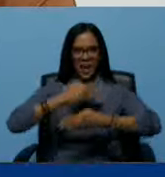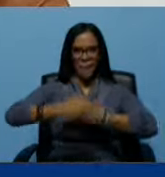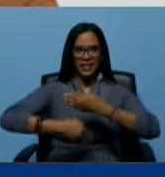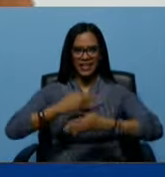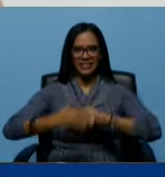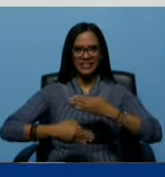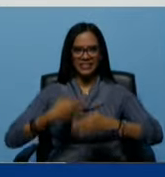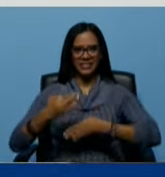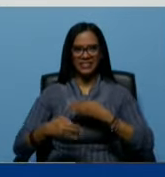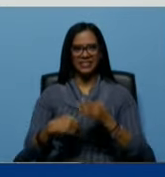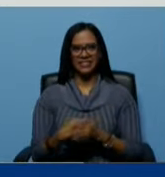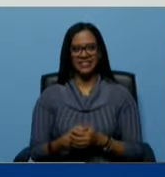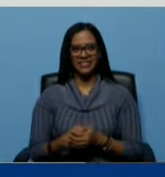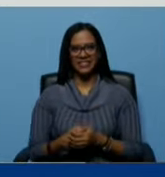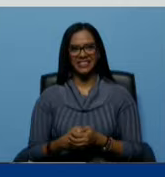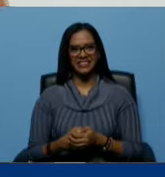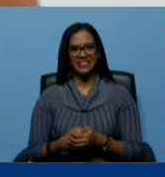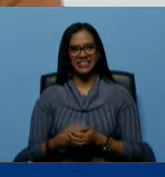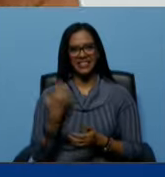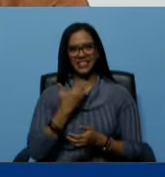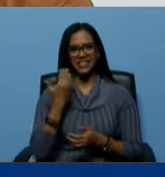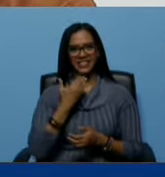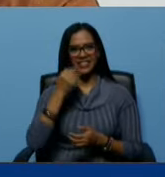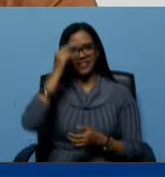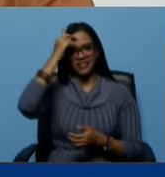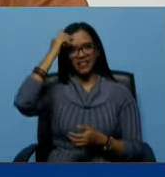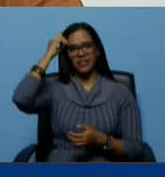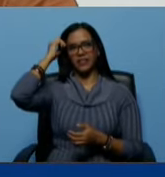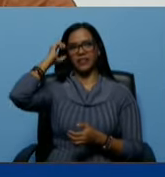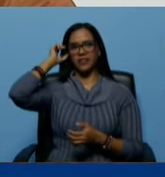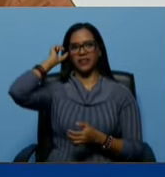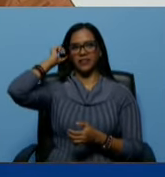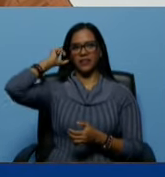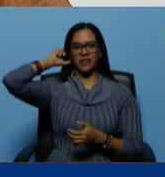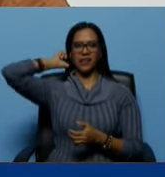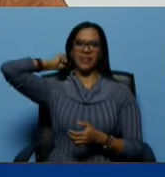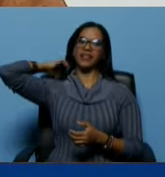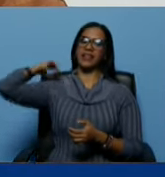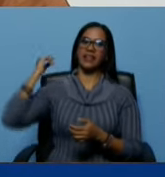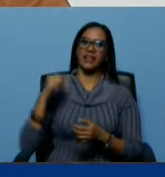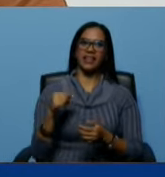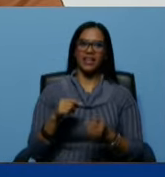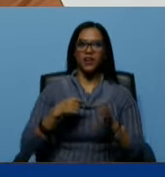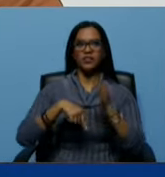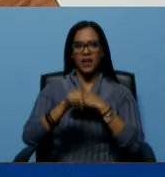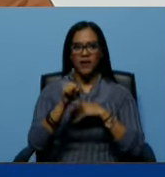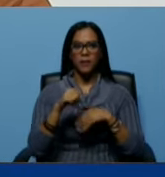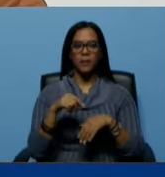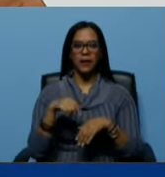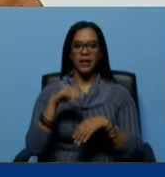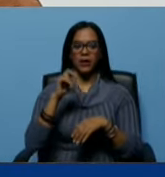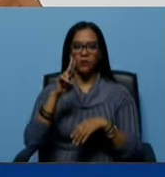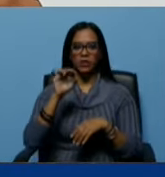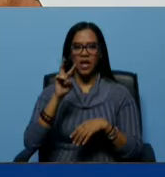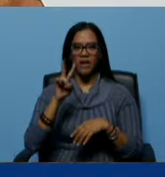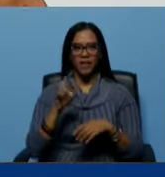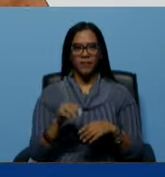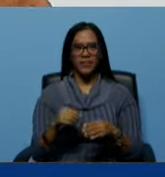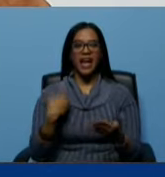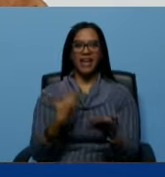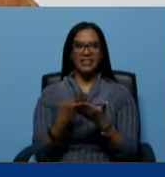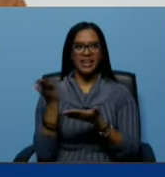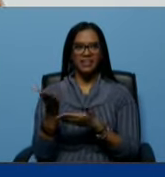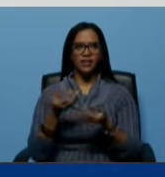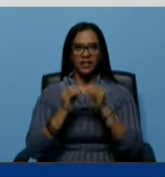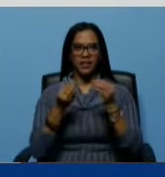pierna y ahí se lo llevaron para allá para el clínico lo acomodaron lo acomodamos hasta ellos nosotros